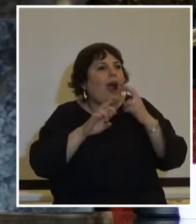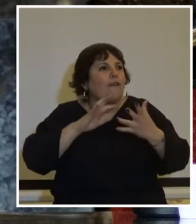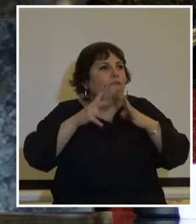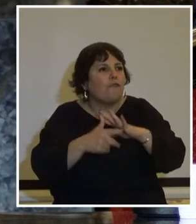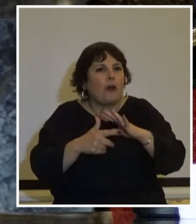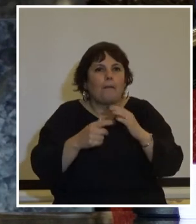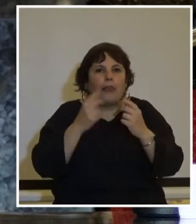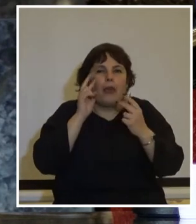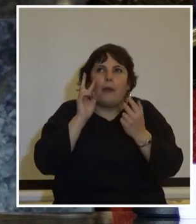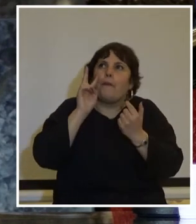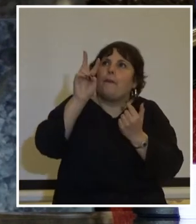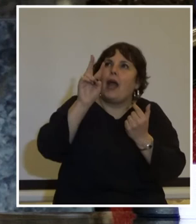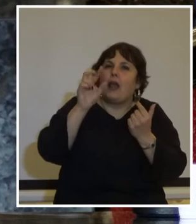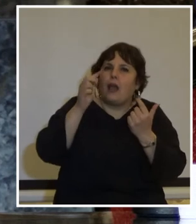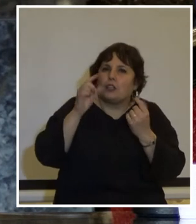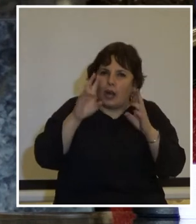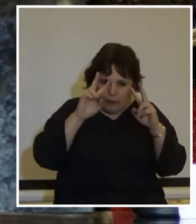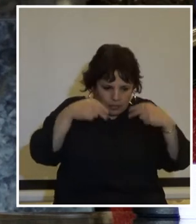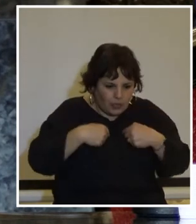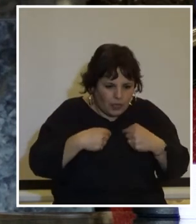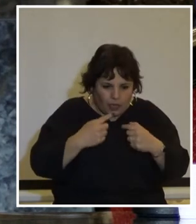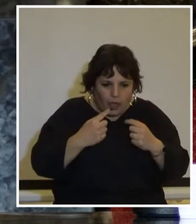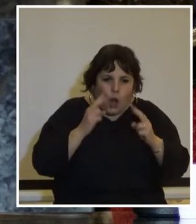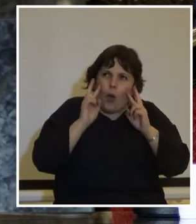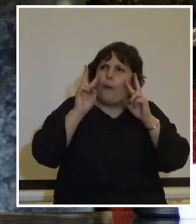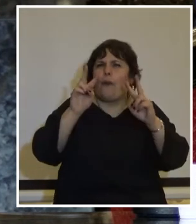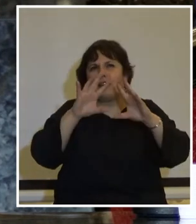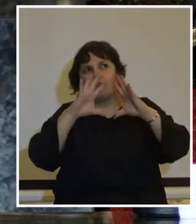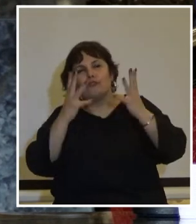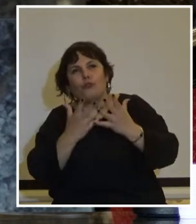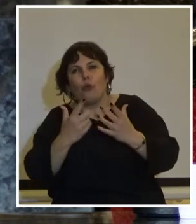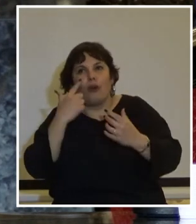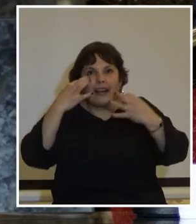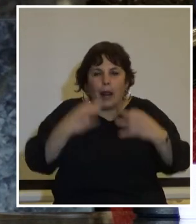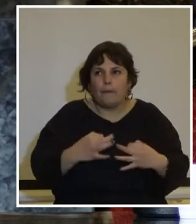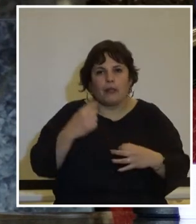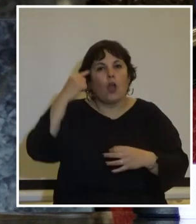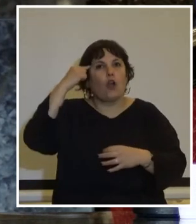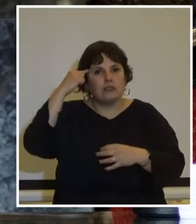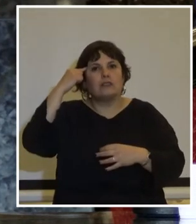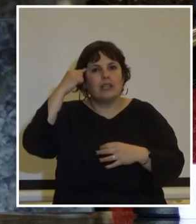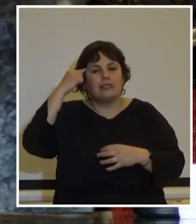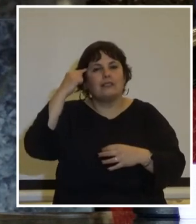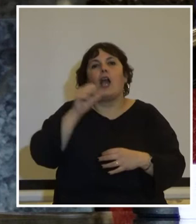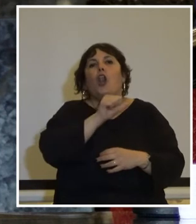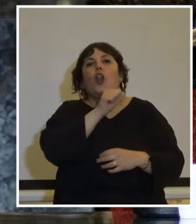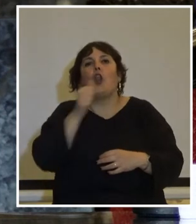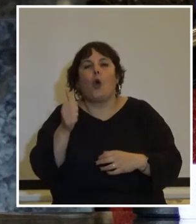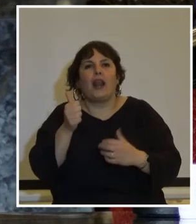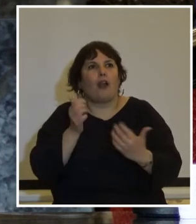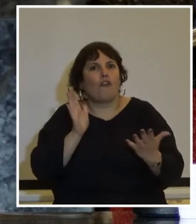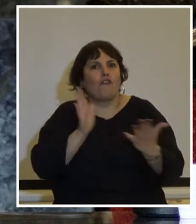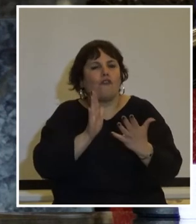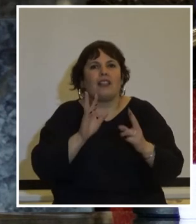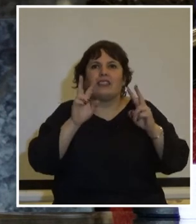levantar la mira un poco más allá de nuestro método cuadrado y poder realmente tomar conciencia y lograr la forma de comprometernos con